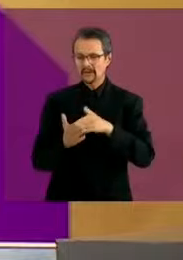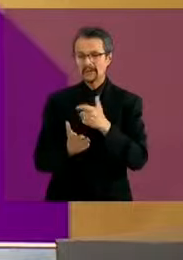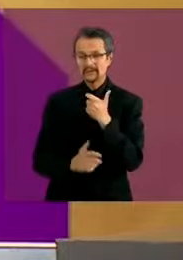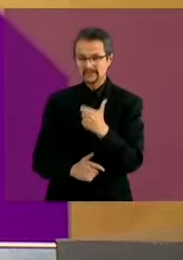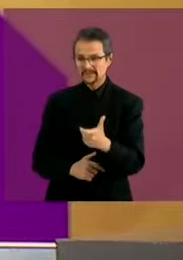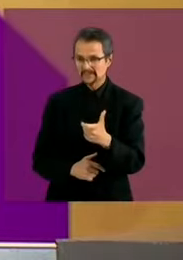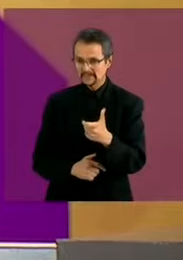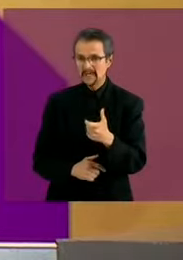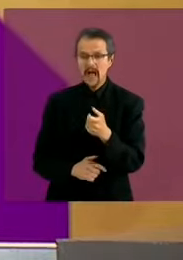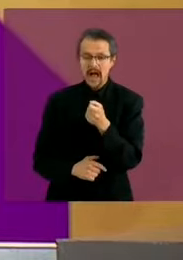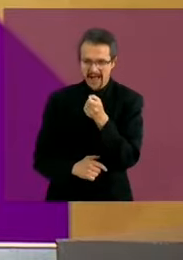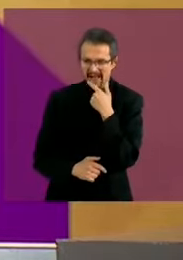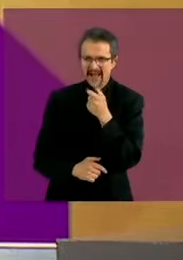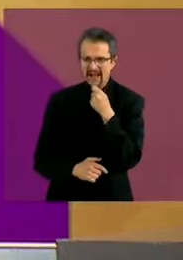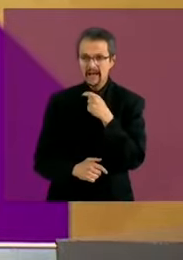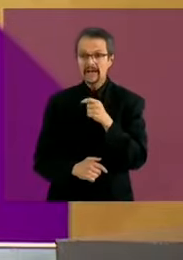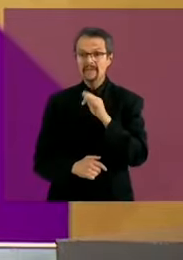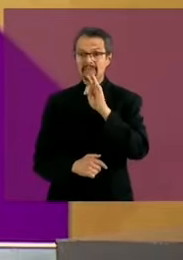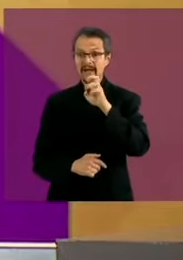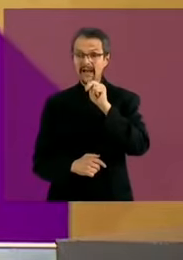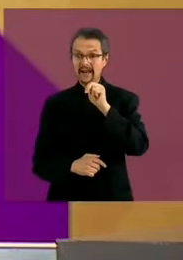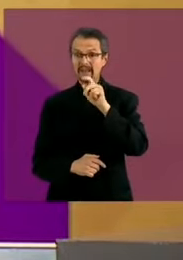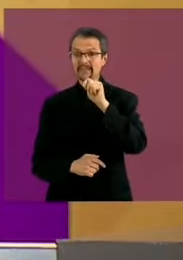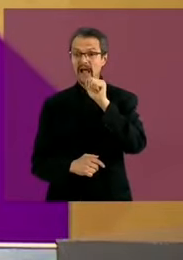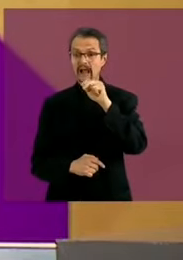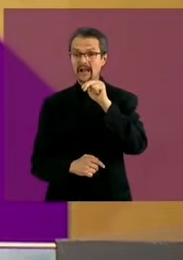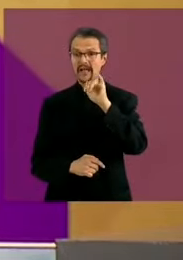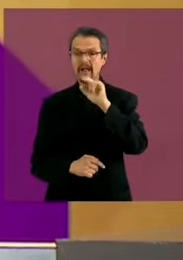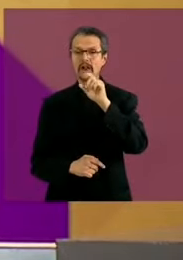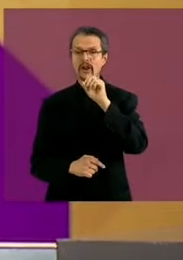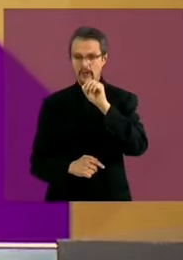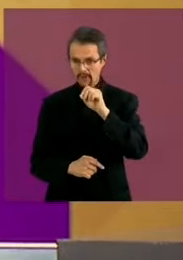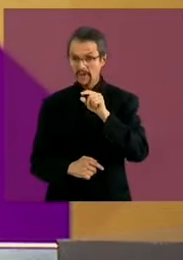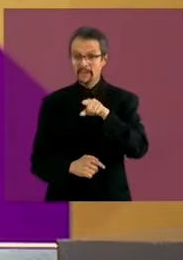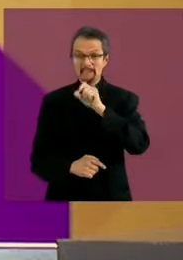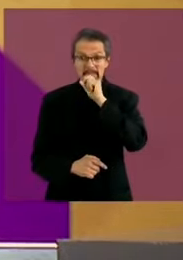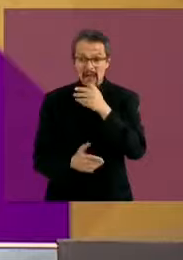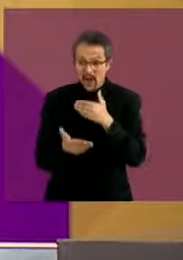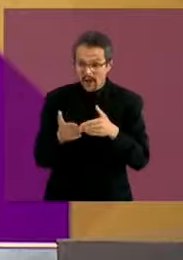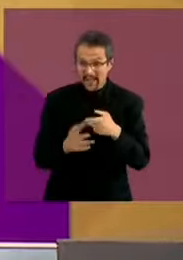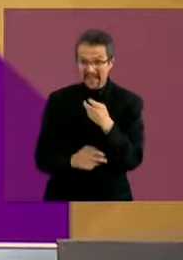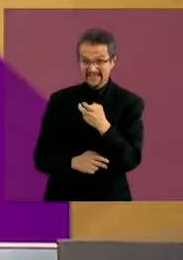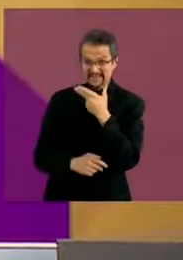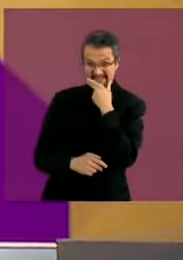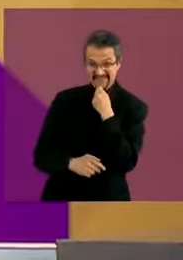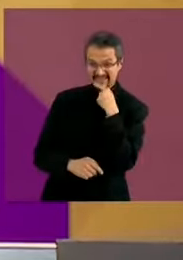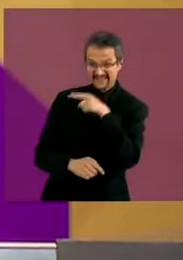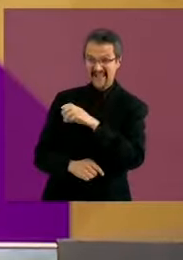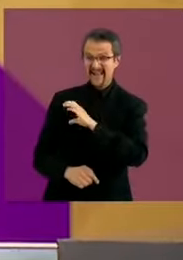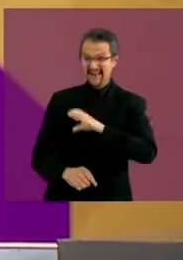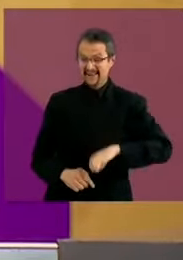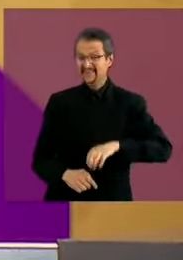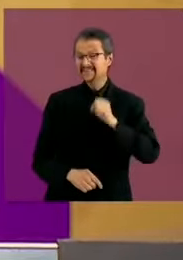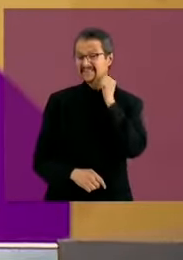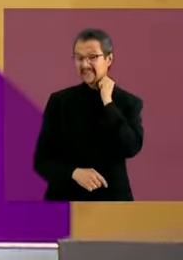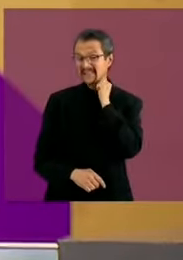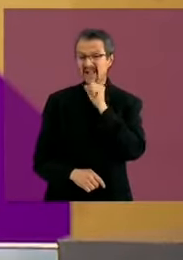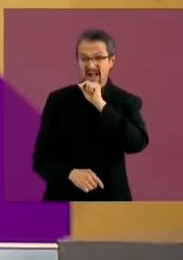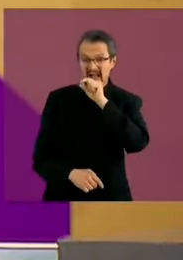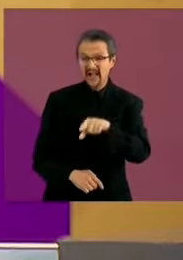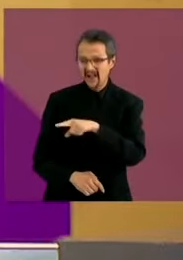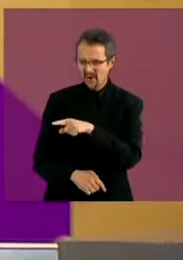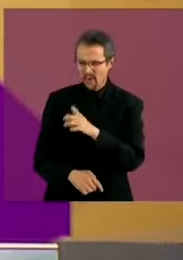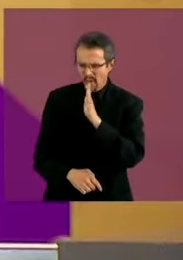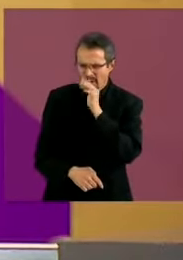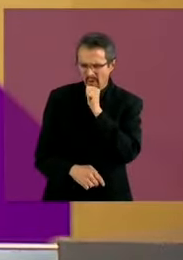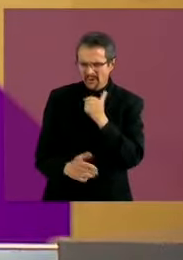medicamentos, incluyendo el fentanil. Hoy este señor es el candidato a senador de Morena por Jalisco. Por eso digo que las campañas se financian con